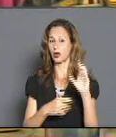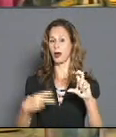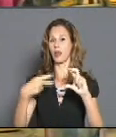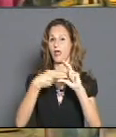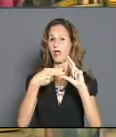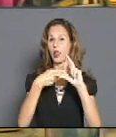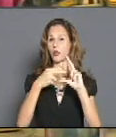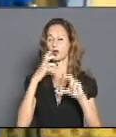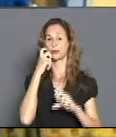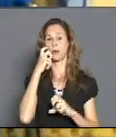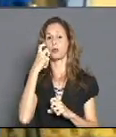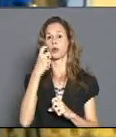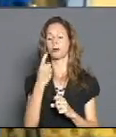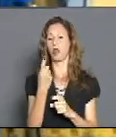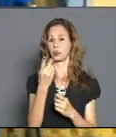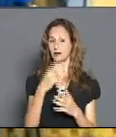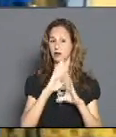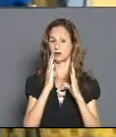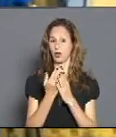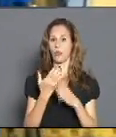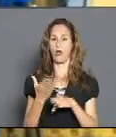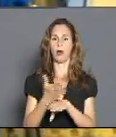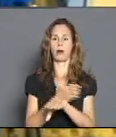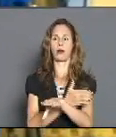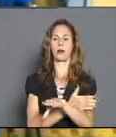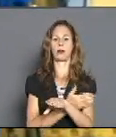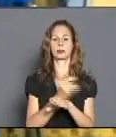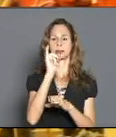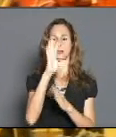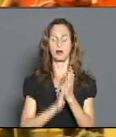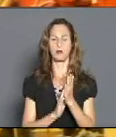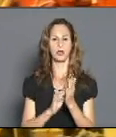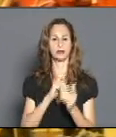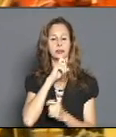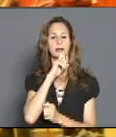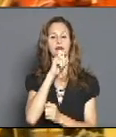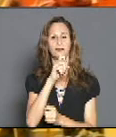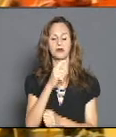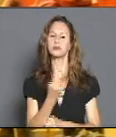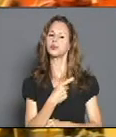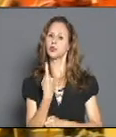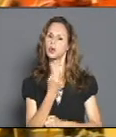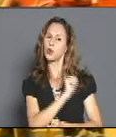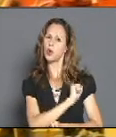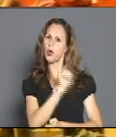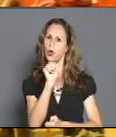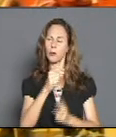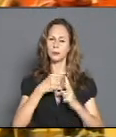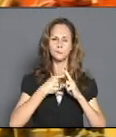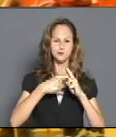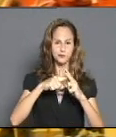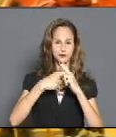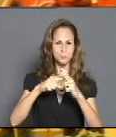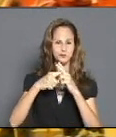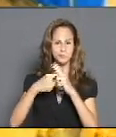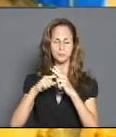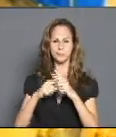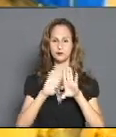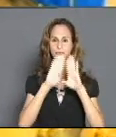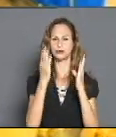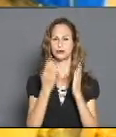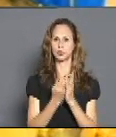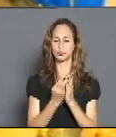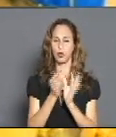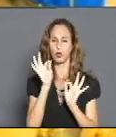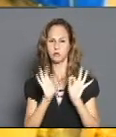entre 6 meses y un año. Logramos bajar el enaor con todos los requerimientos técnicos y el resultado ahí